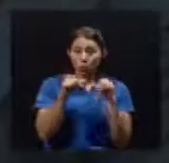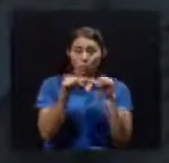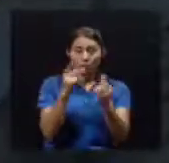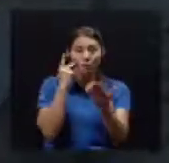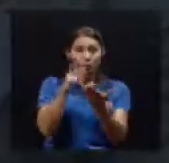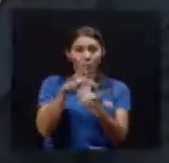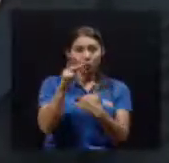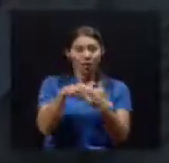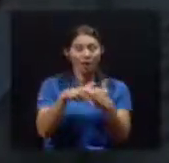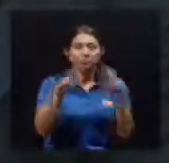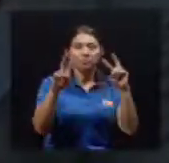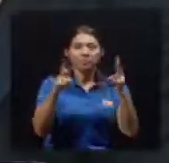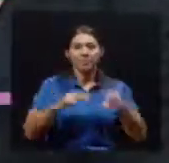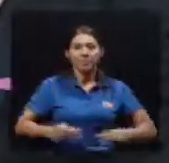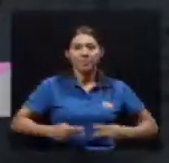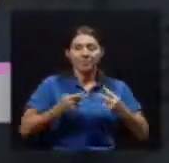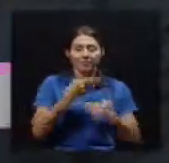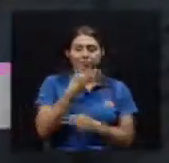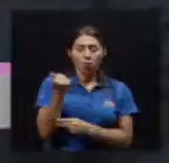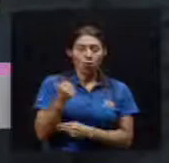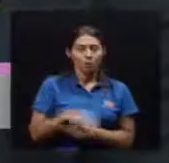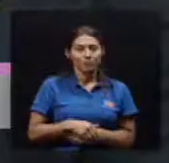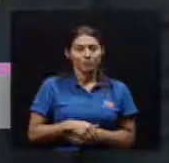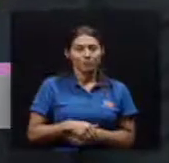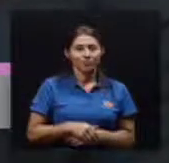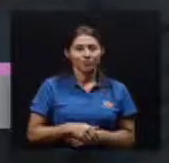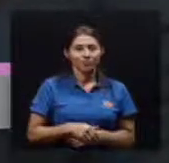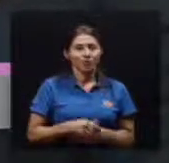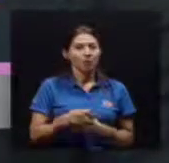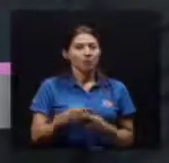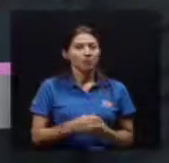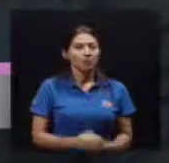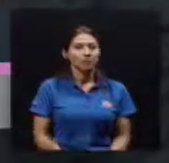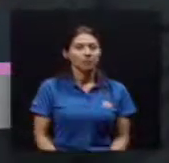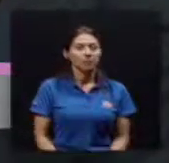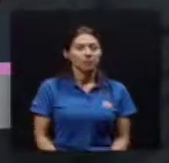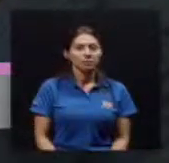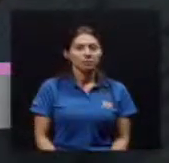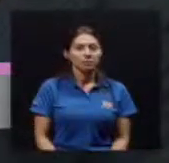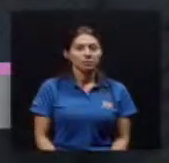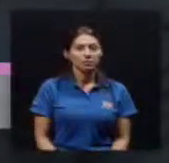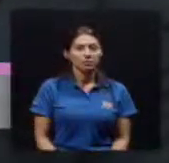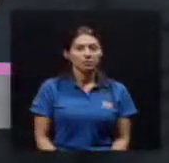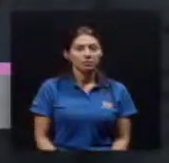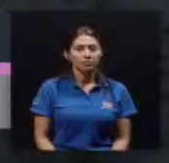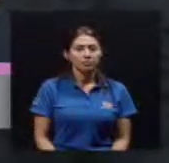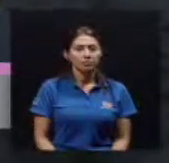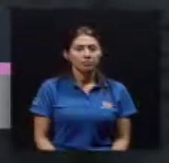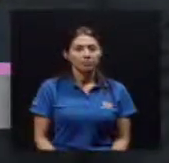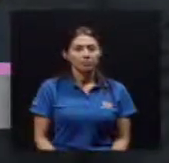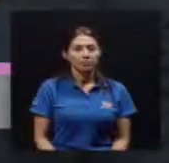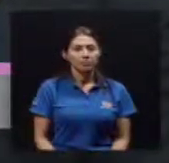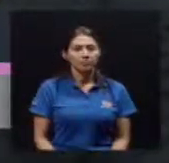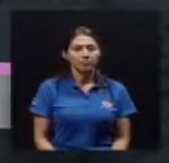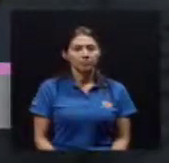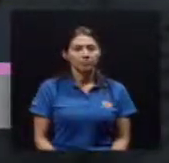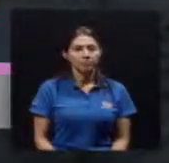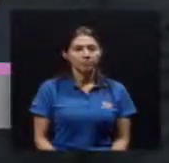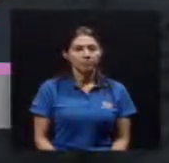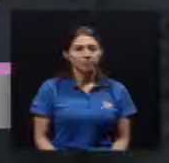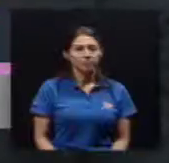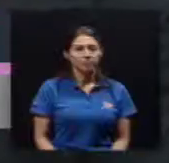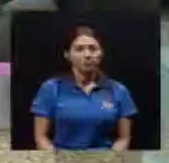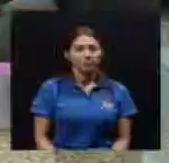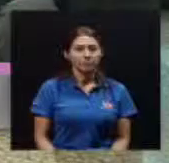continuar Con Vivir Mejor Hoy estamos hablando Del tema De la salud Oral En adultos Mayores Tal vez